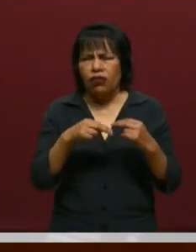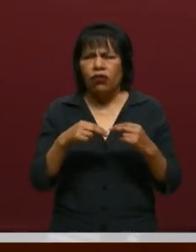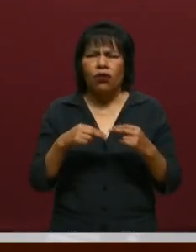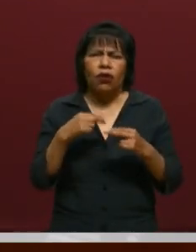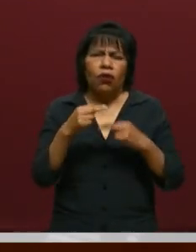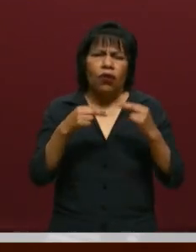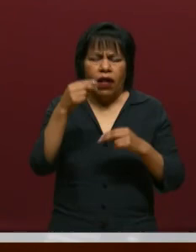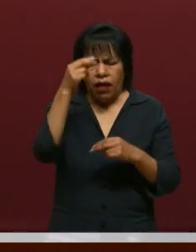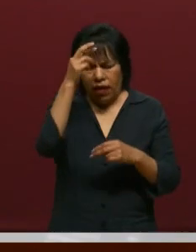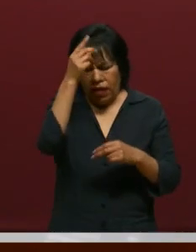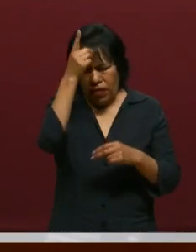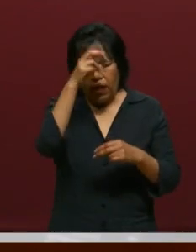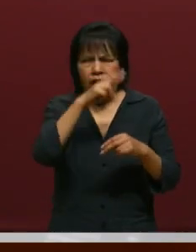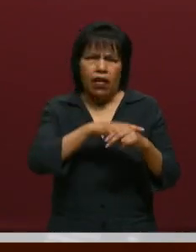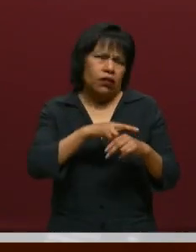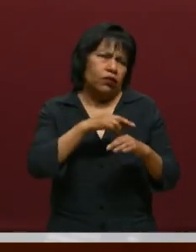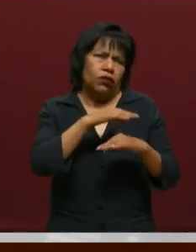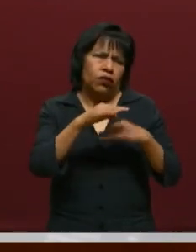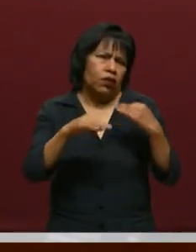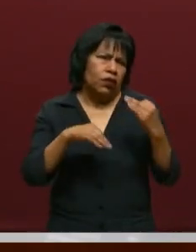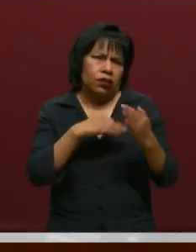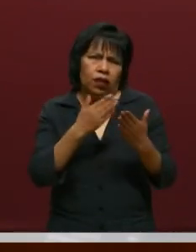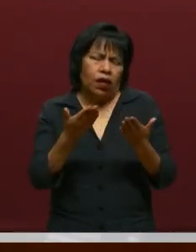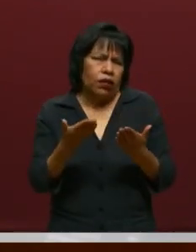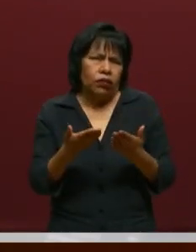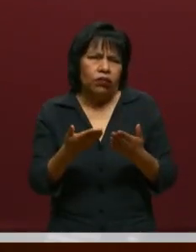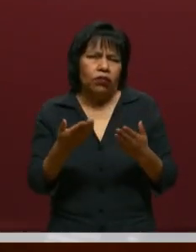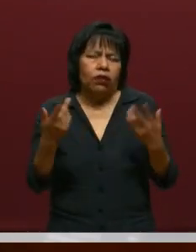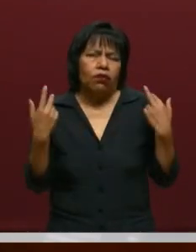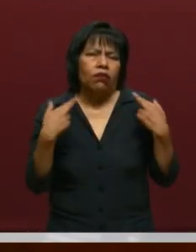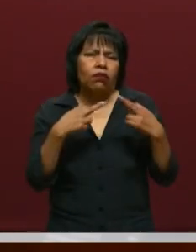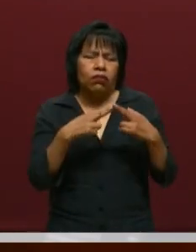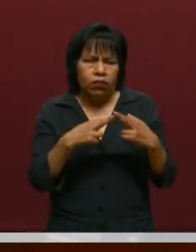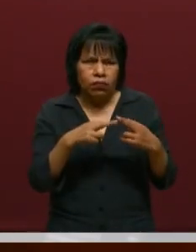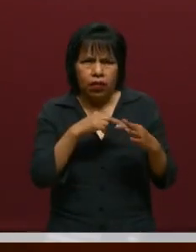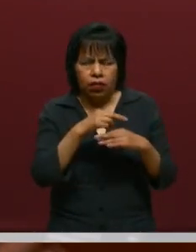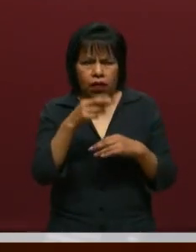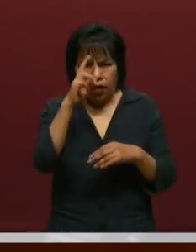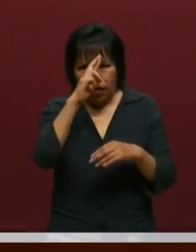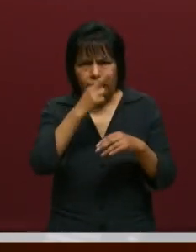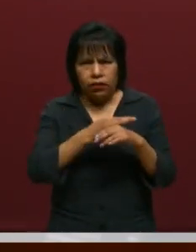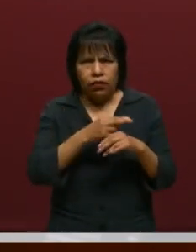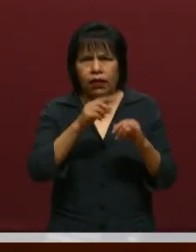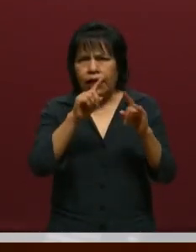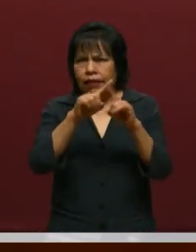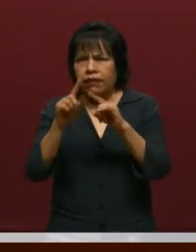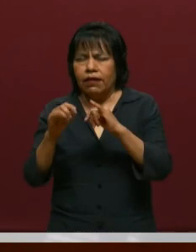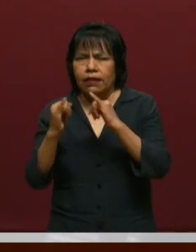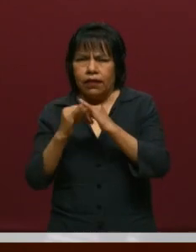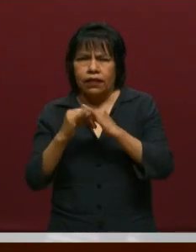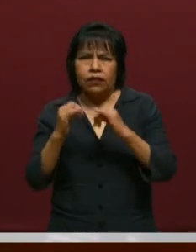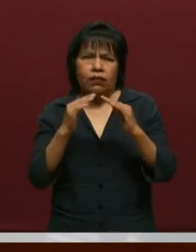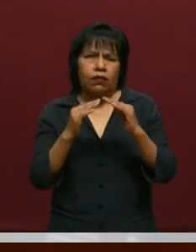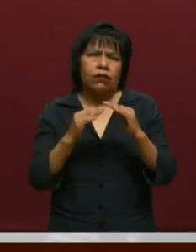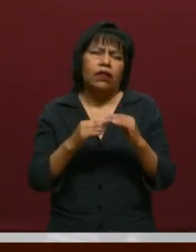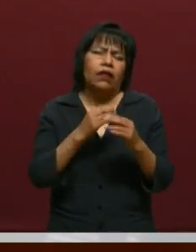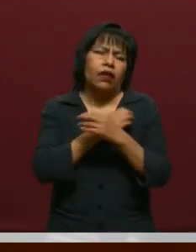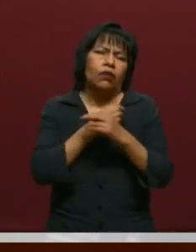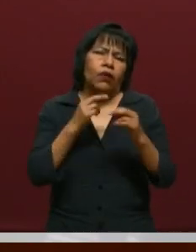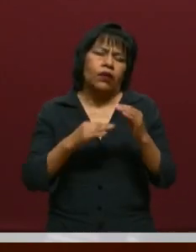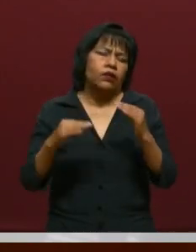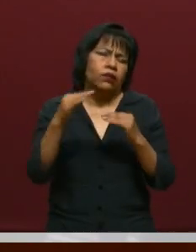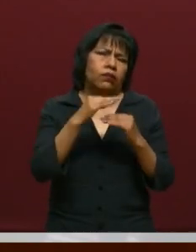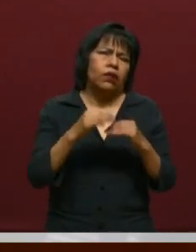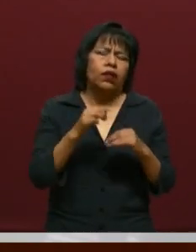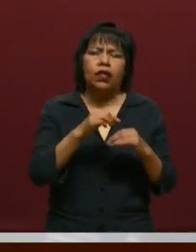supervisores de normales de educación superior particular, a todos los rectores, directores de las diferentes instituciones de educación superior y a todo el